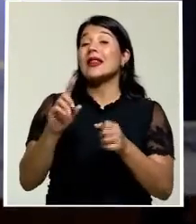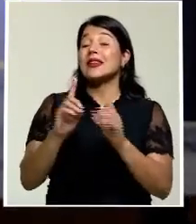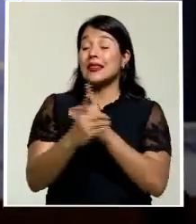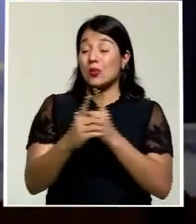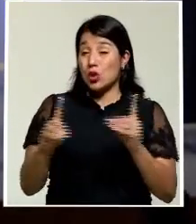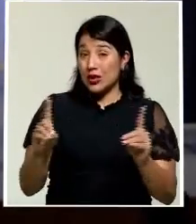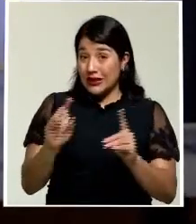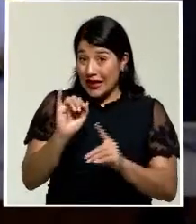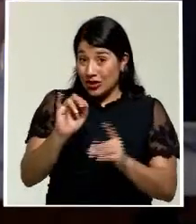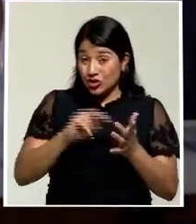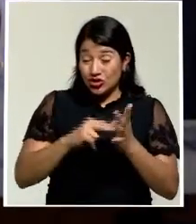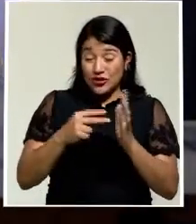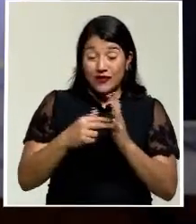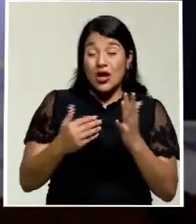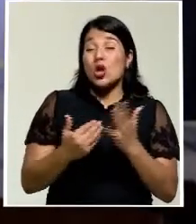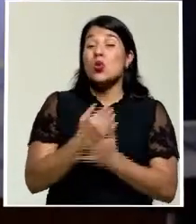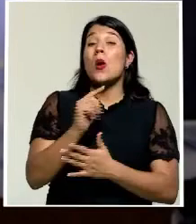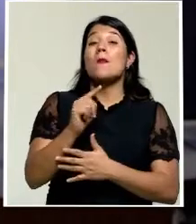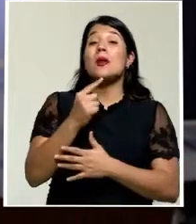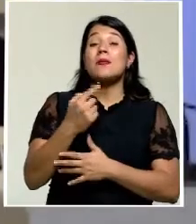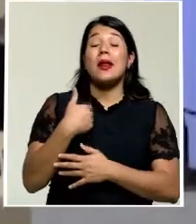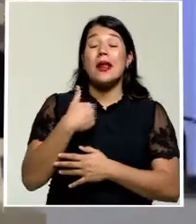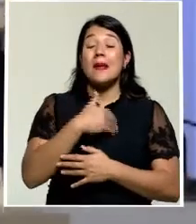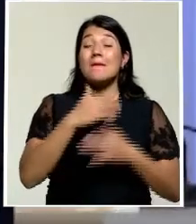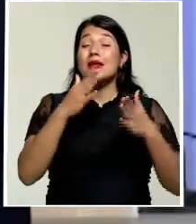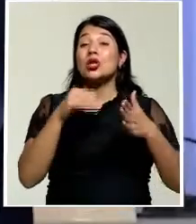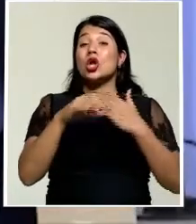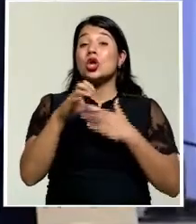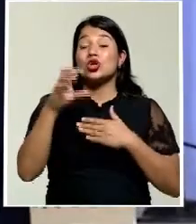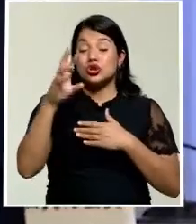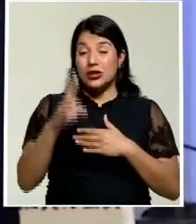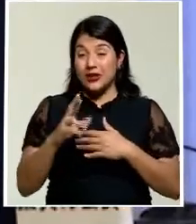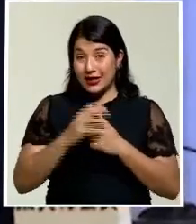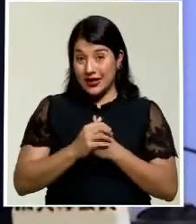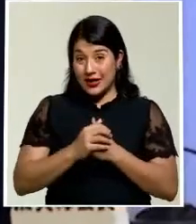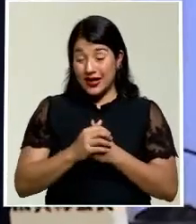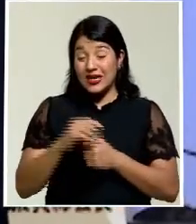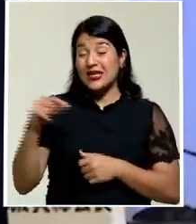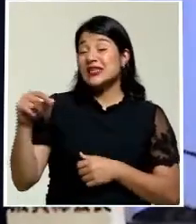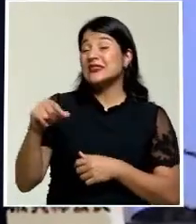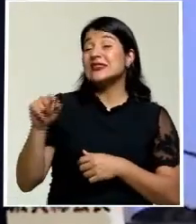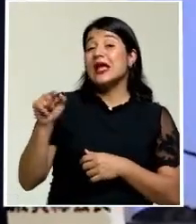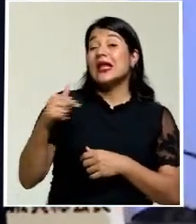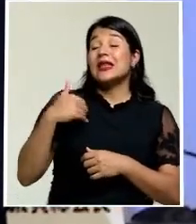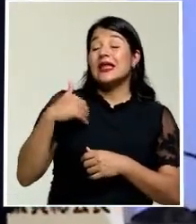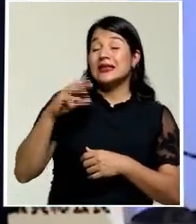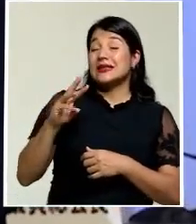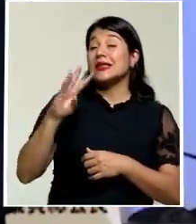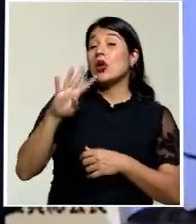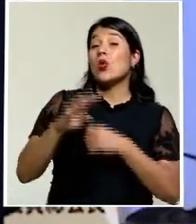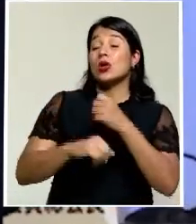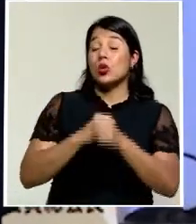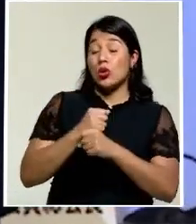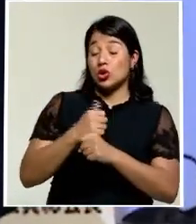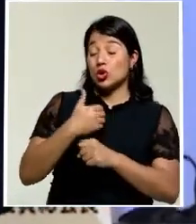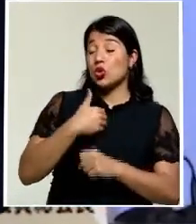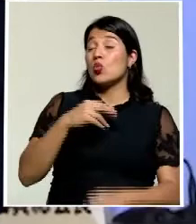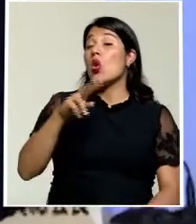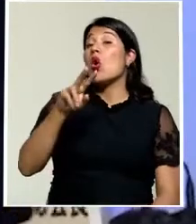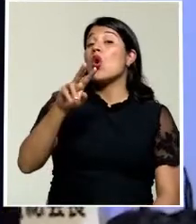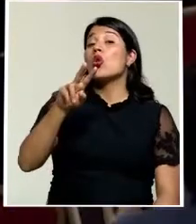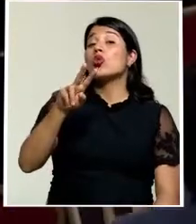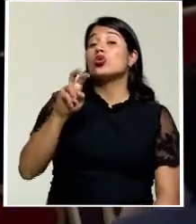convertirá en el nuevo primer ministro del país. Kishida, un centrista de 64 años, obtuvo 257